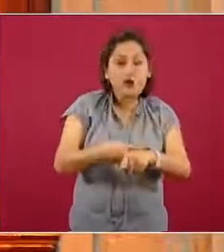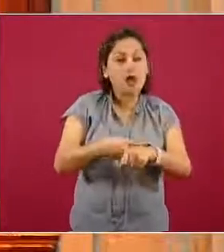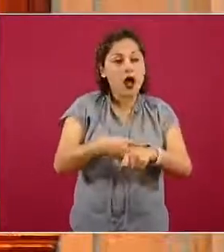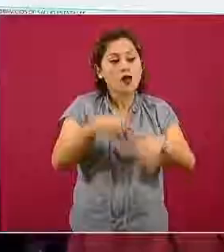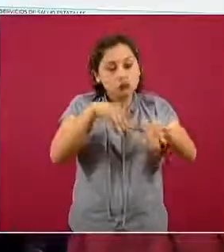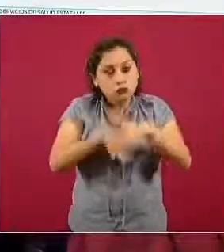población. Bien.